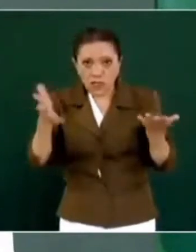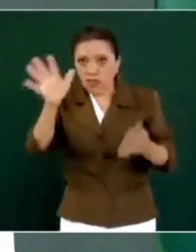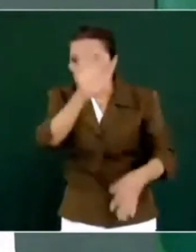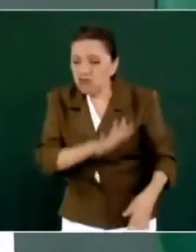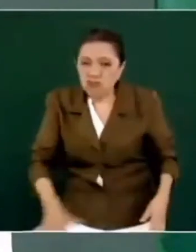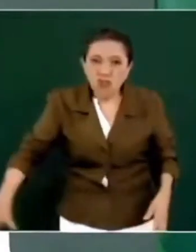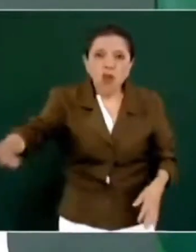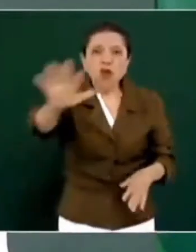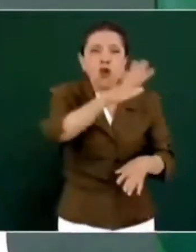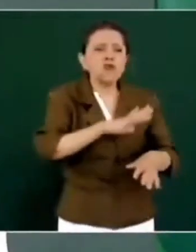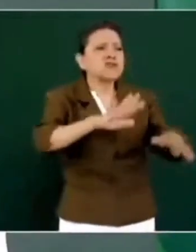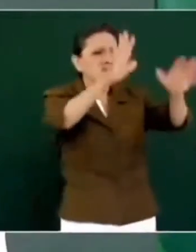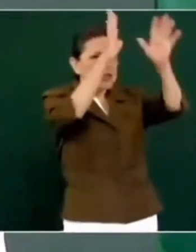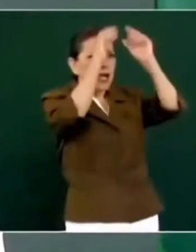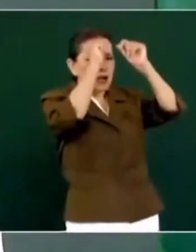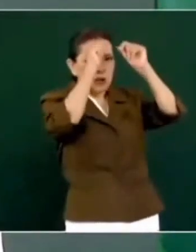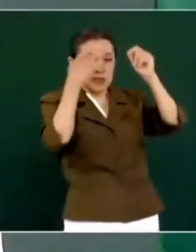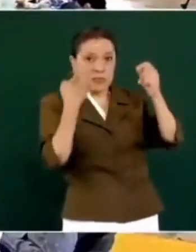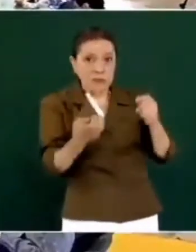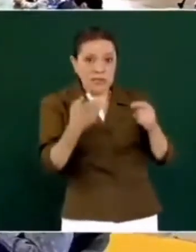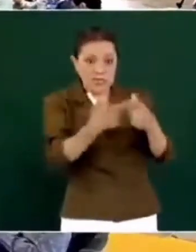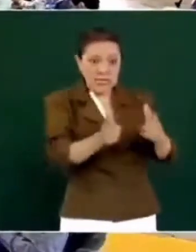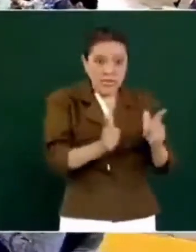el grupo